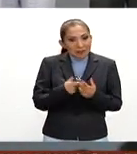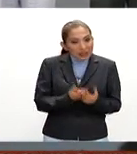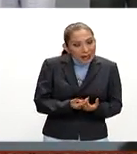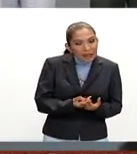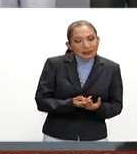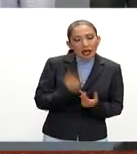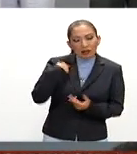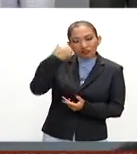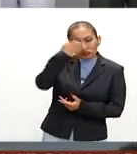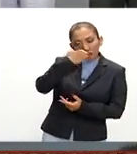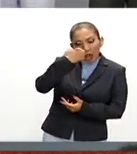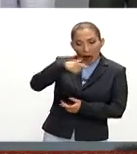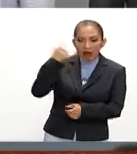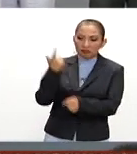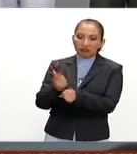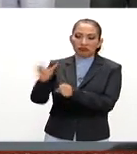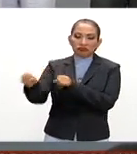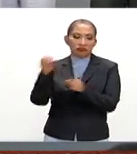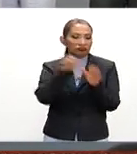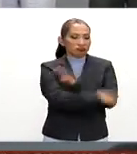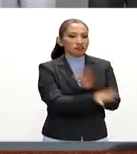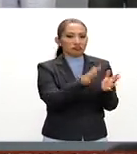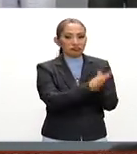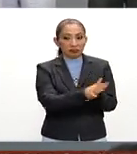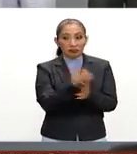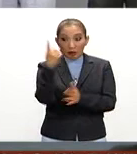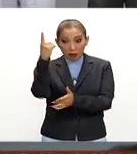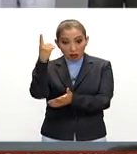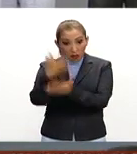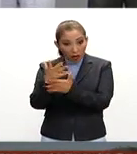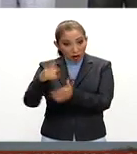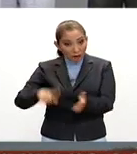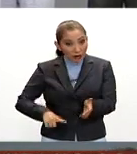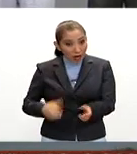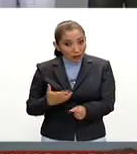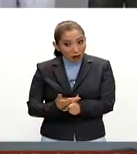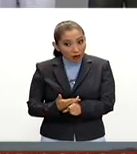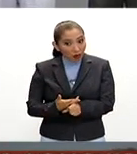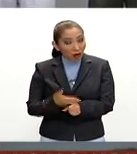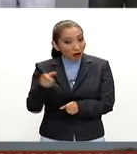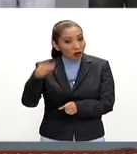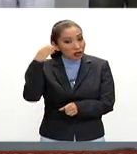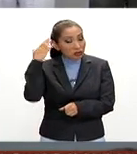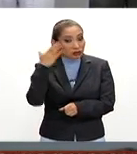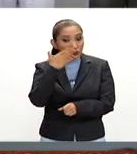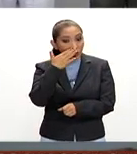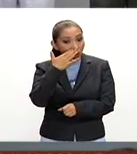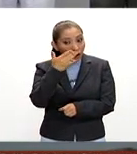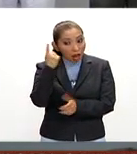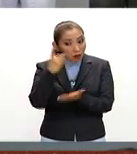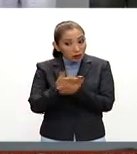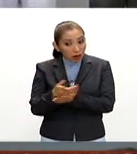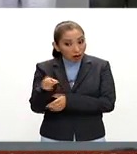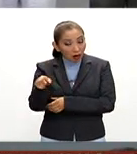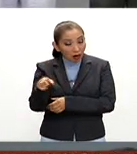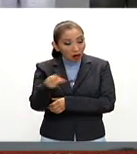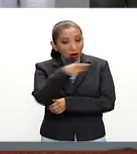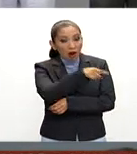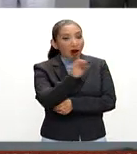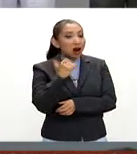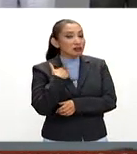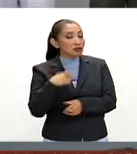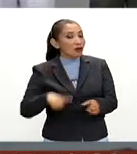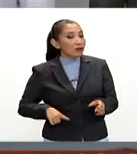procesa. Y no es la excepción en el caso ni del gobernador de Sonora, ni del